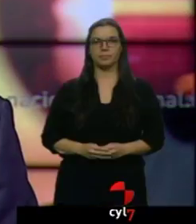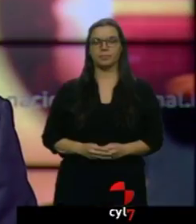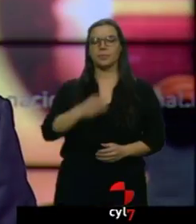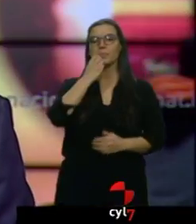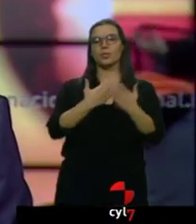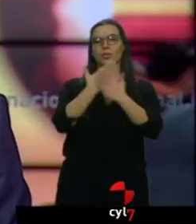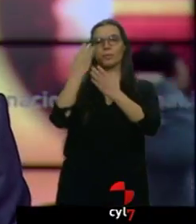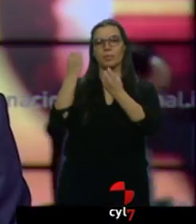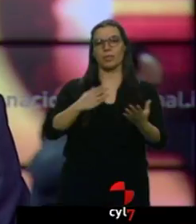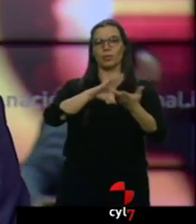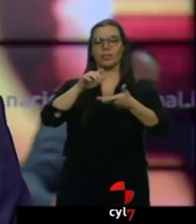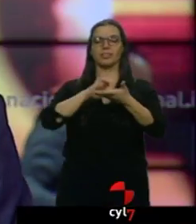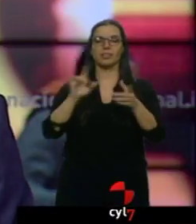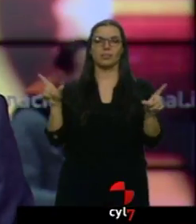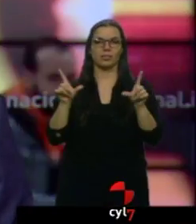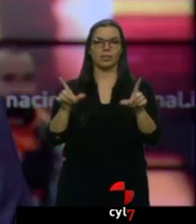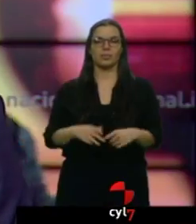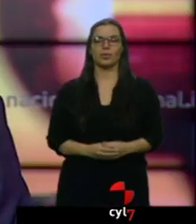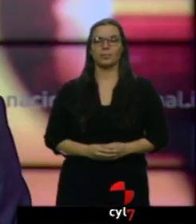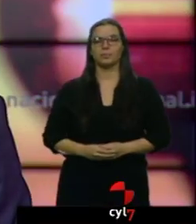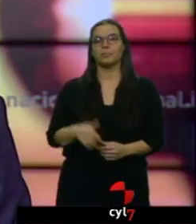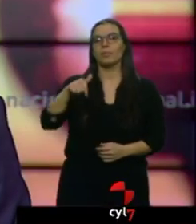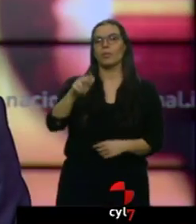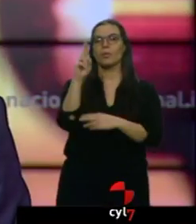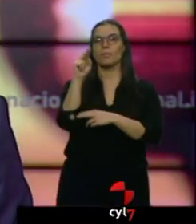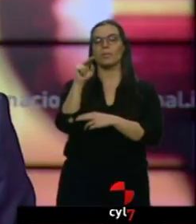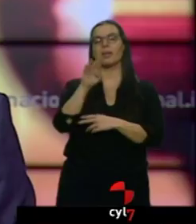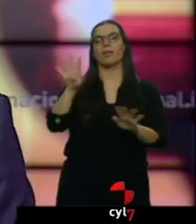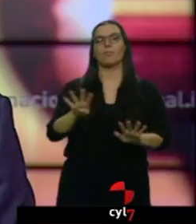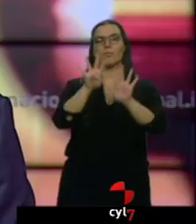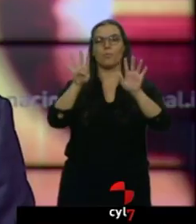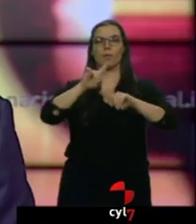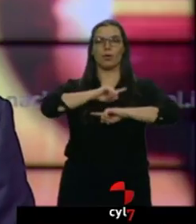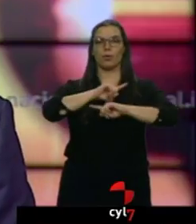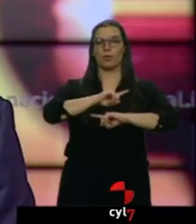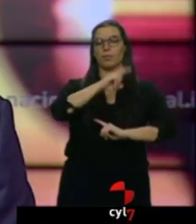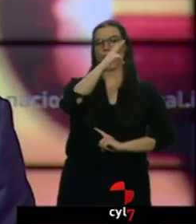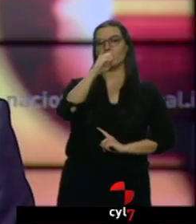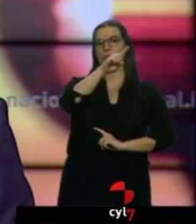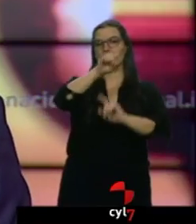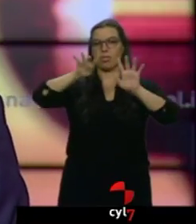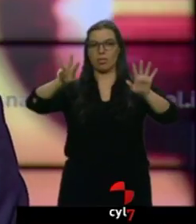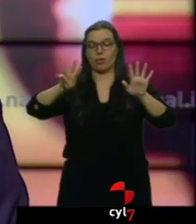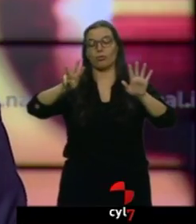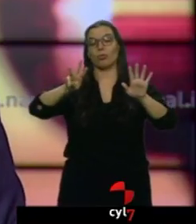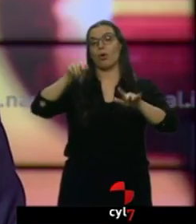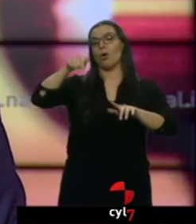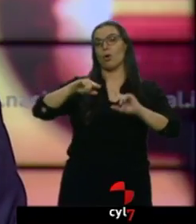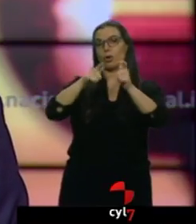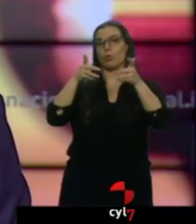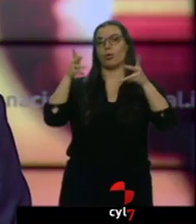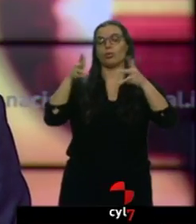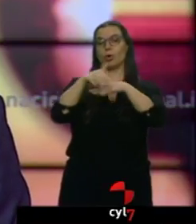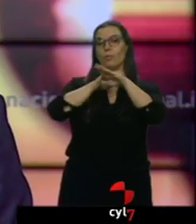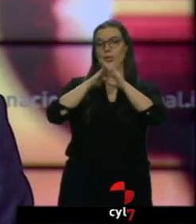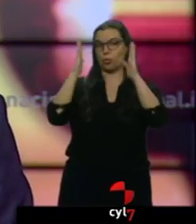Buenos días y bienvenidos a las noticias de Castilla y León Televisión. Hoy es viernes, 9 de noviembre de 2018 y no hay Consejo de Ministros porque